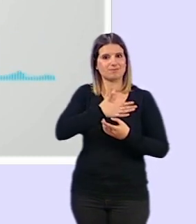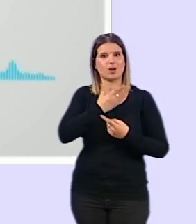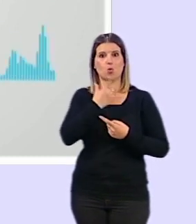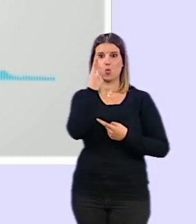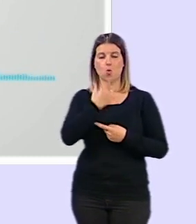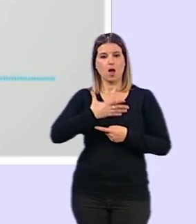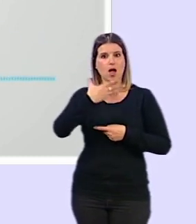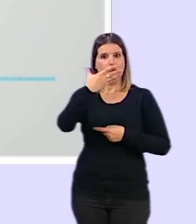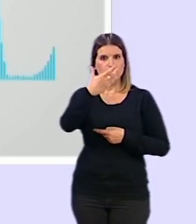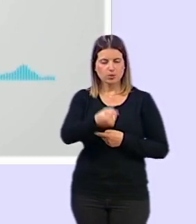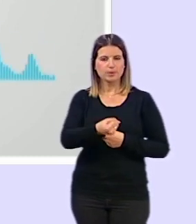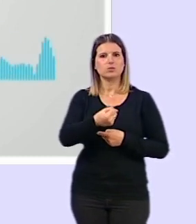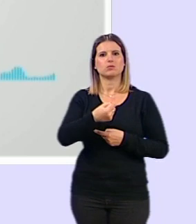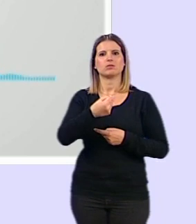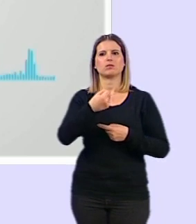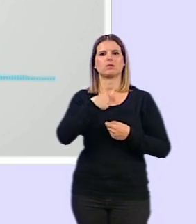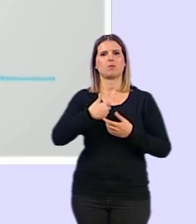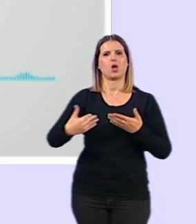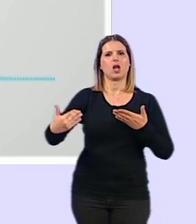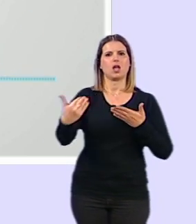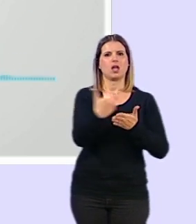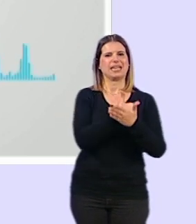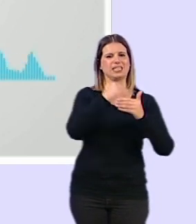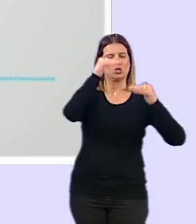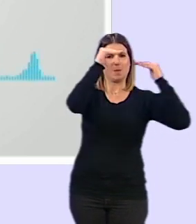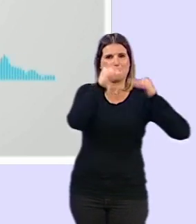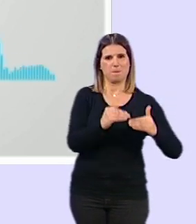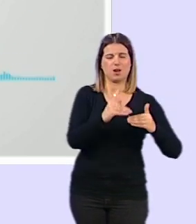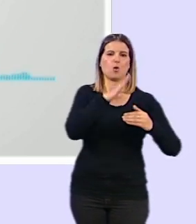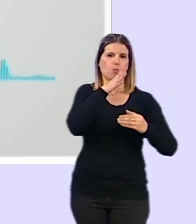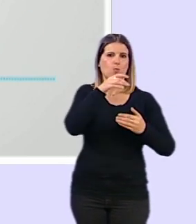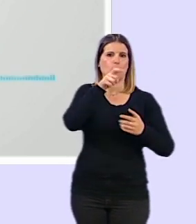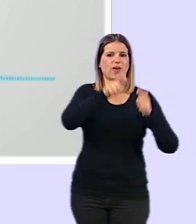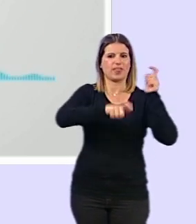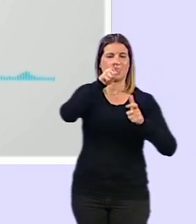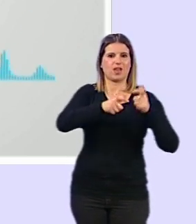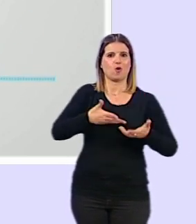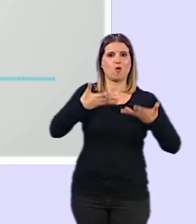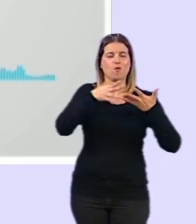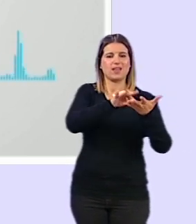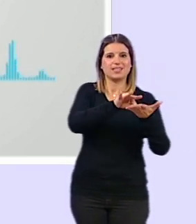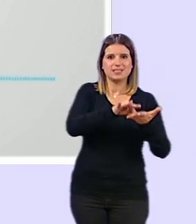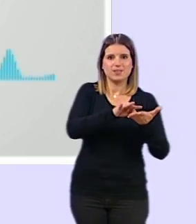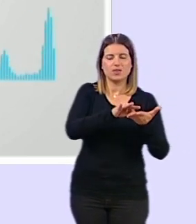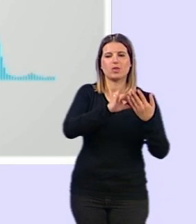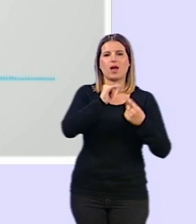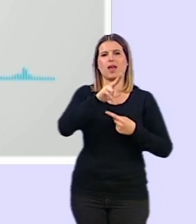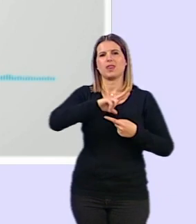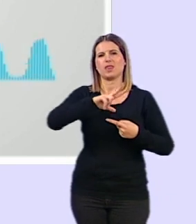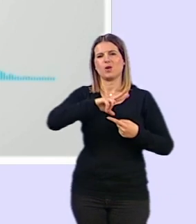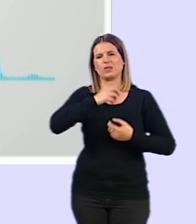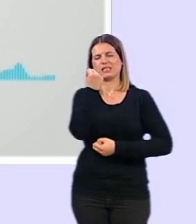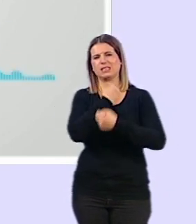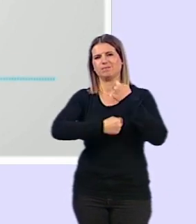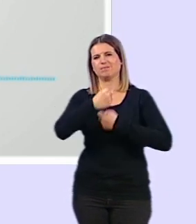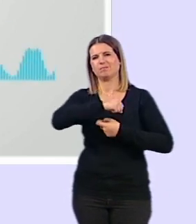ayuntamiento que tiene menos ingresos de los que tendría que tener por los ciudadanos a los que presta servicios, que tiene una deuda económica